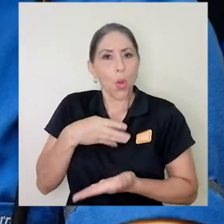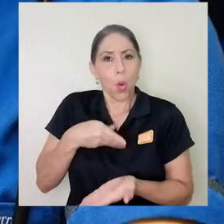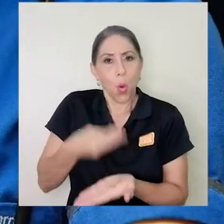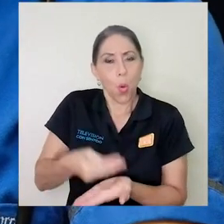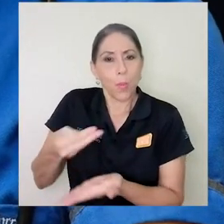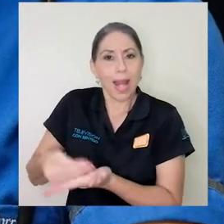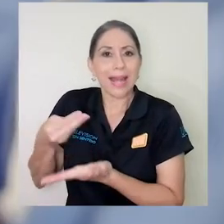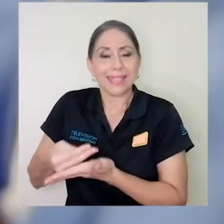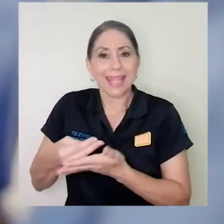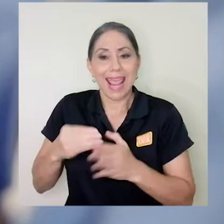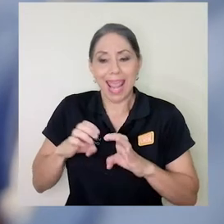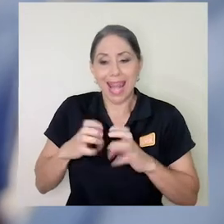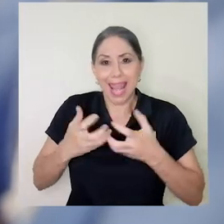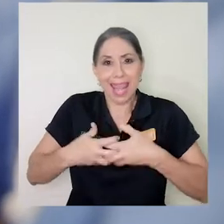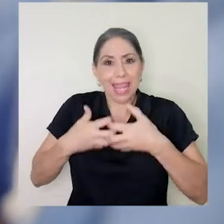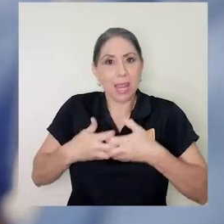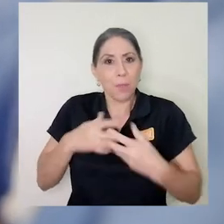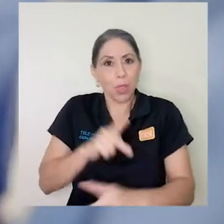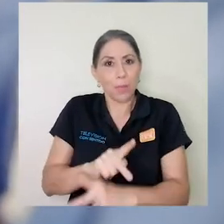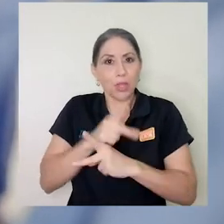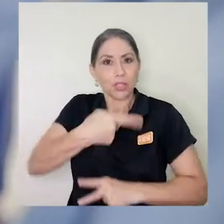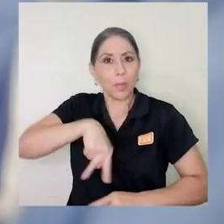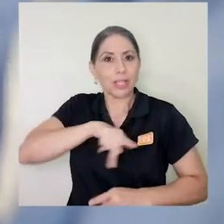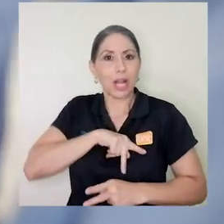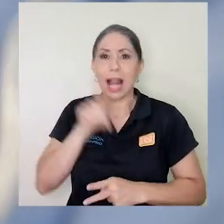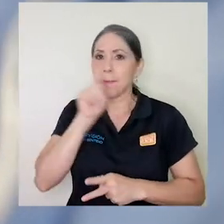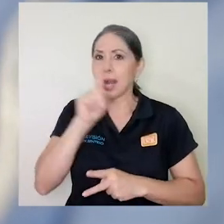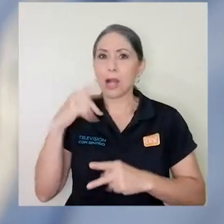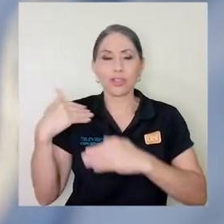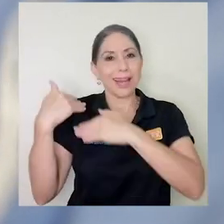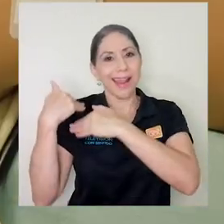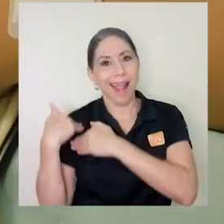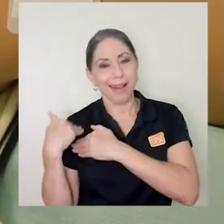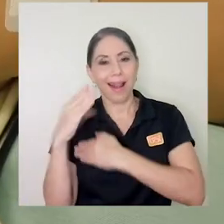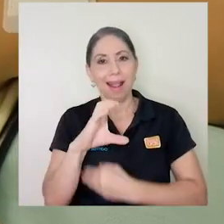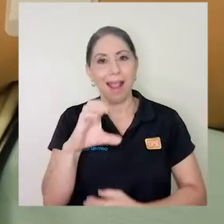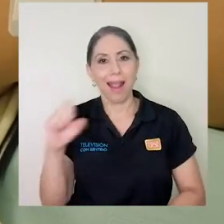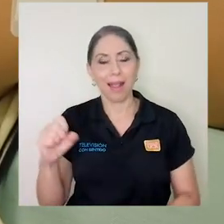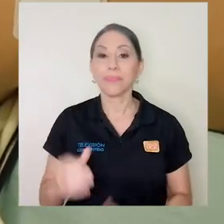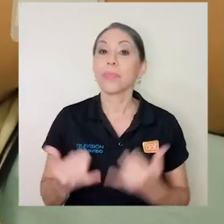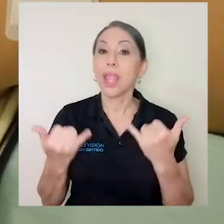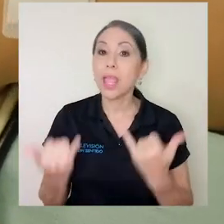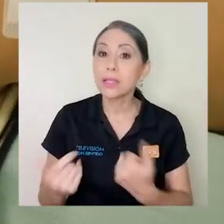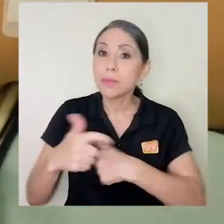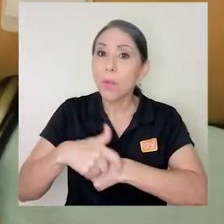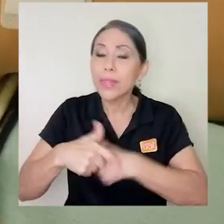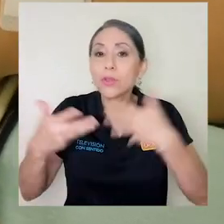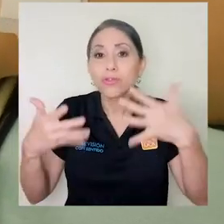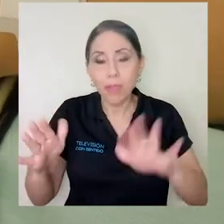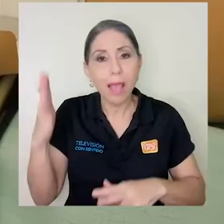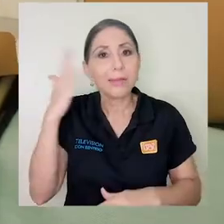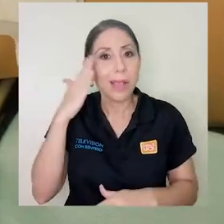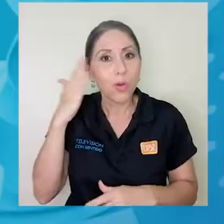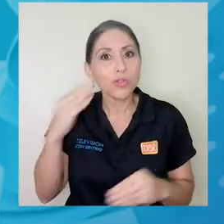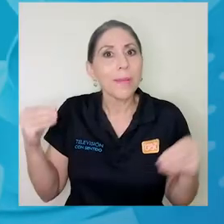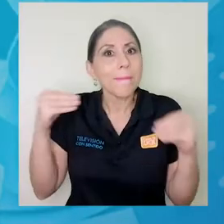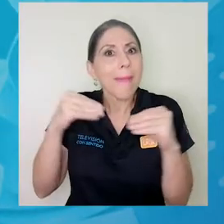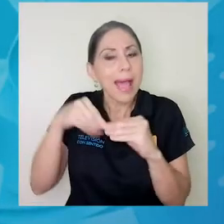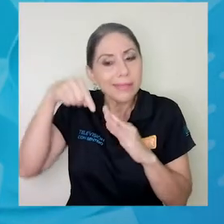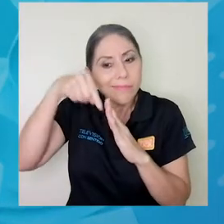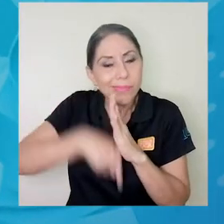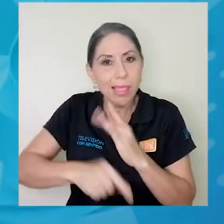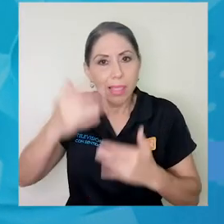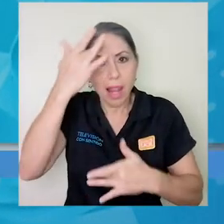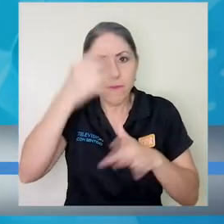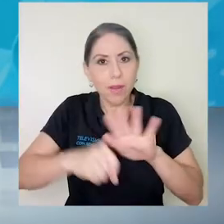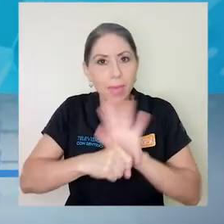protección personal para no ser una carga económica para la Caja. En este momento ya se conoce un poco más acerca de la